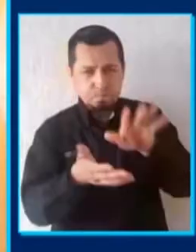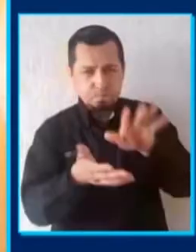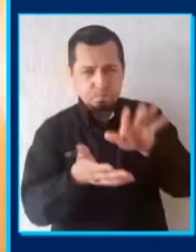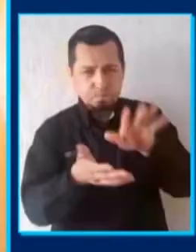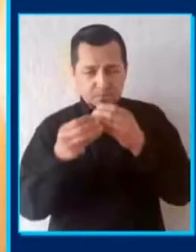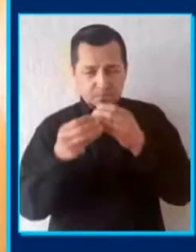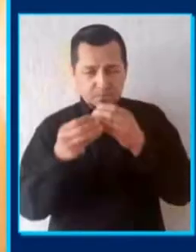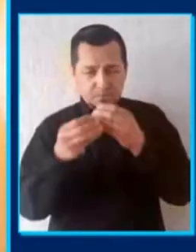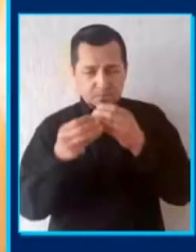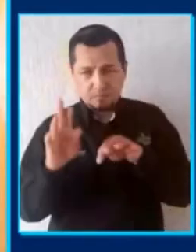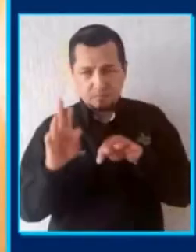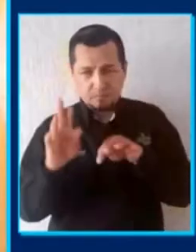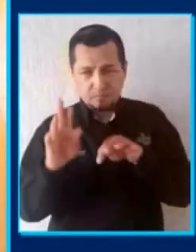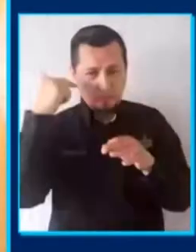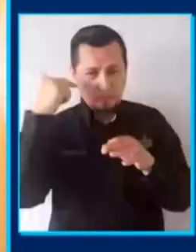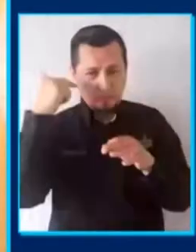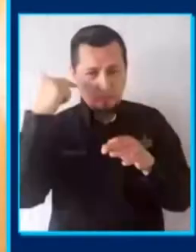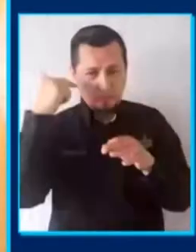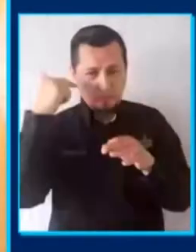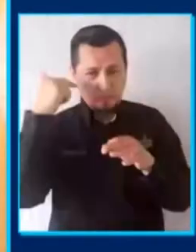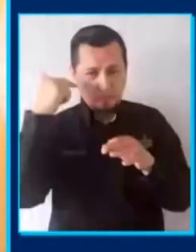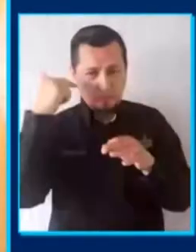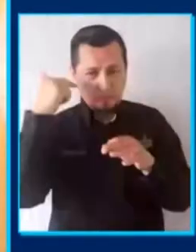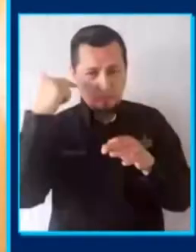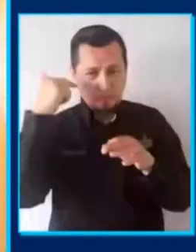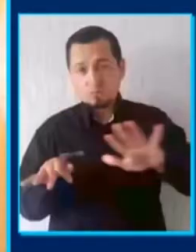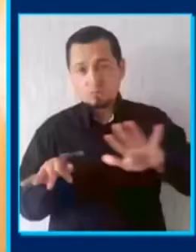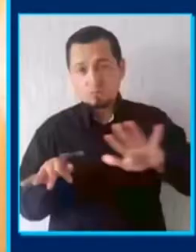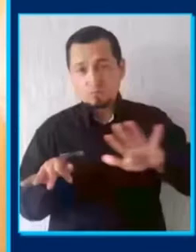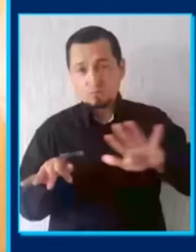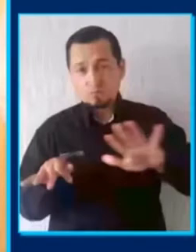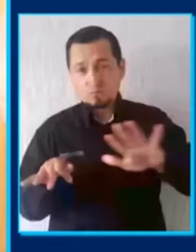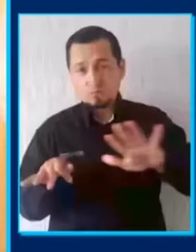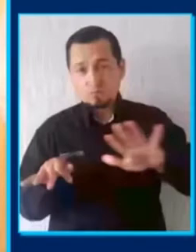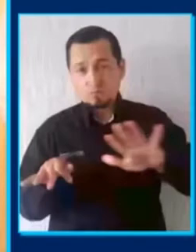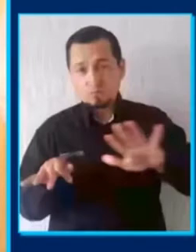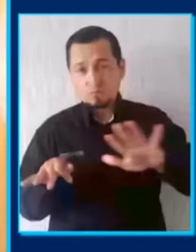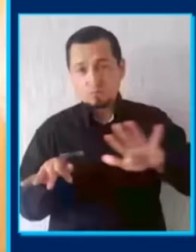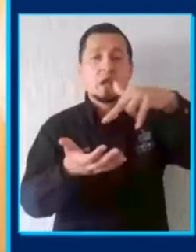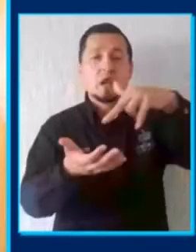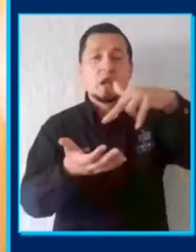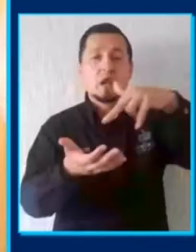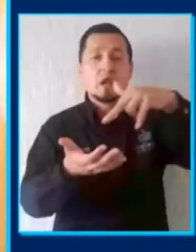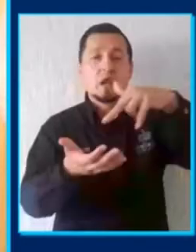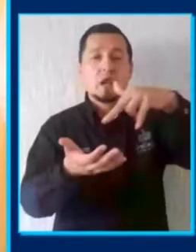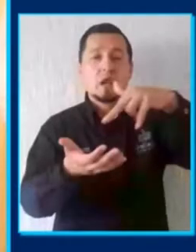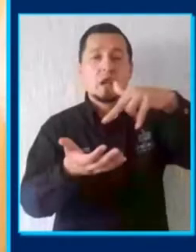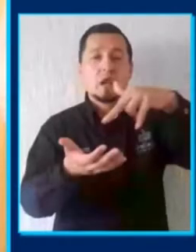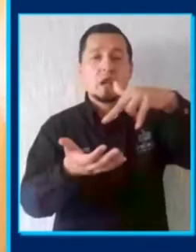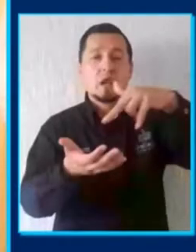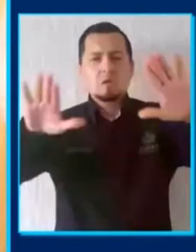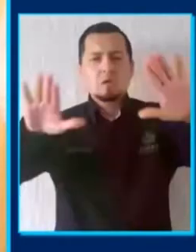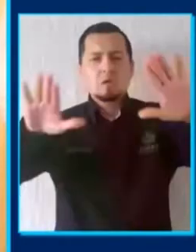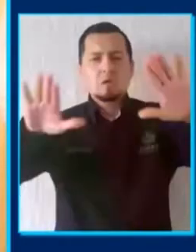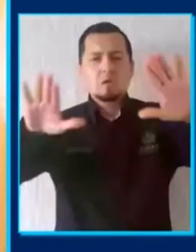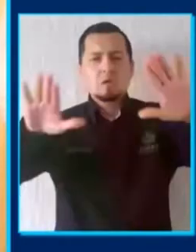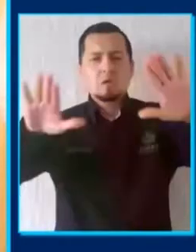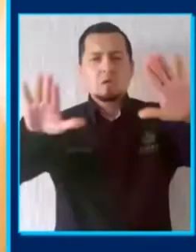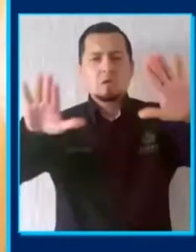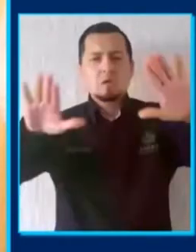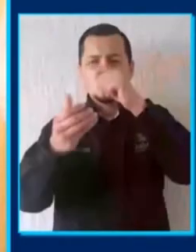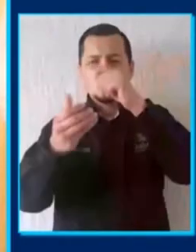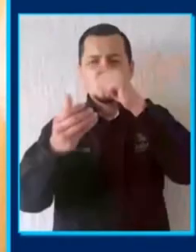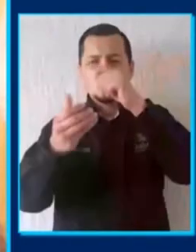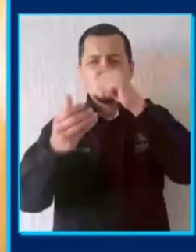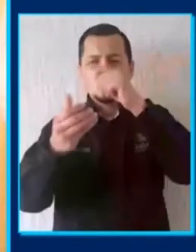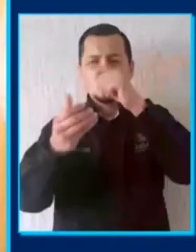estado harán el mismo proceso y compartiremos los módulos de vacunación en los 12 módulos del interior del estado. Solo en la zona metropolitana, por